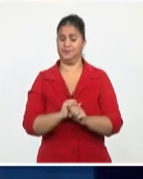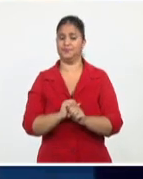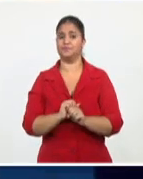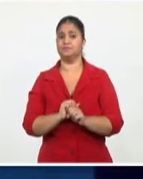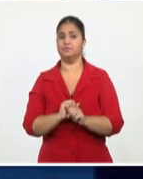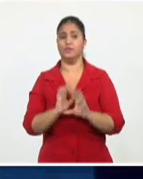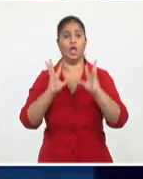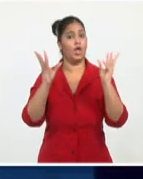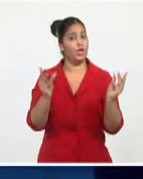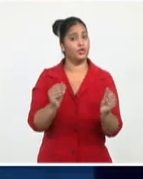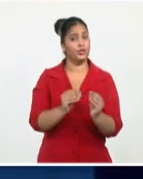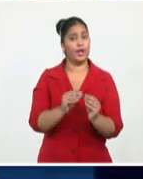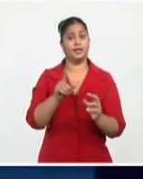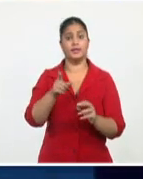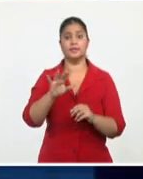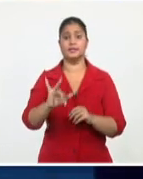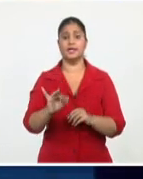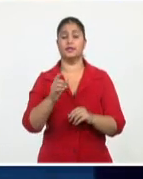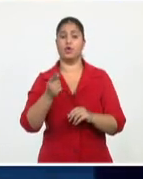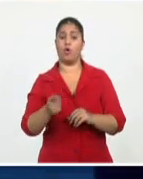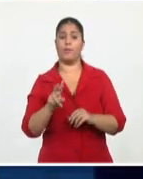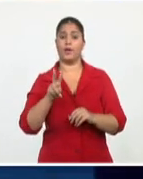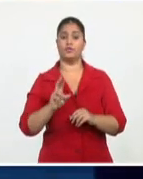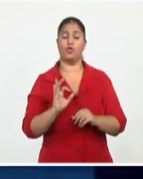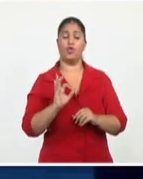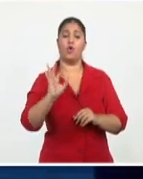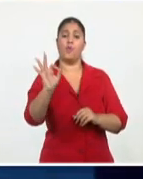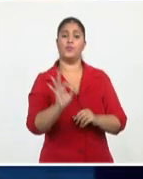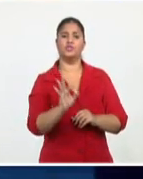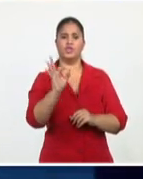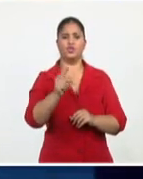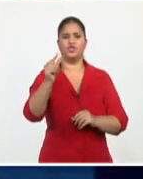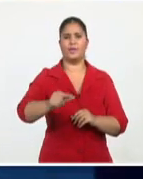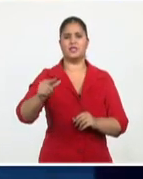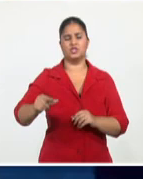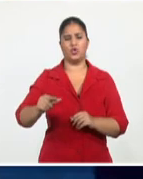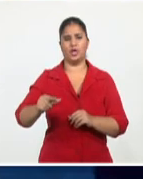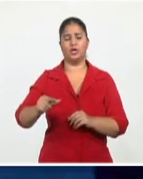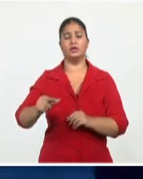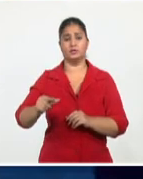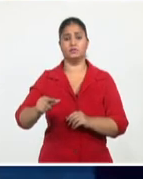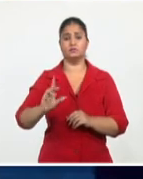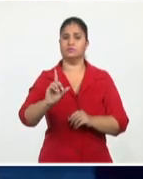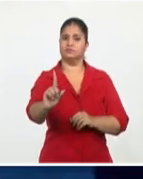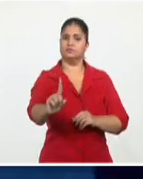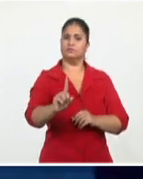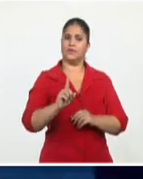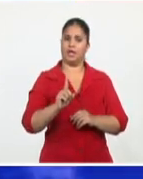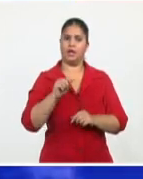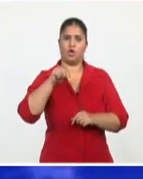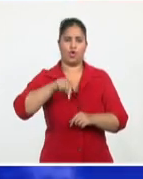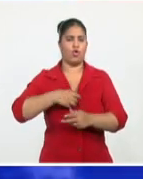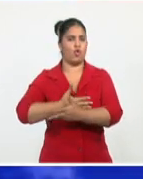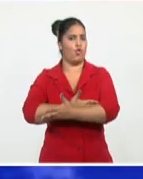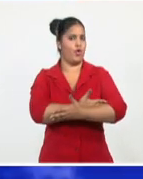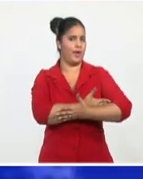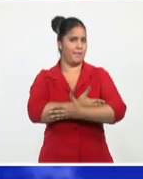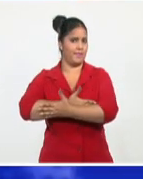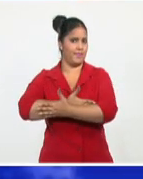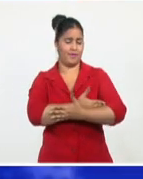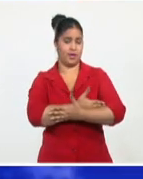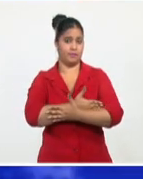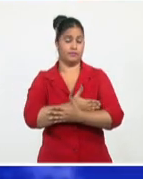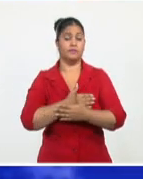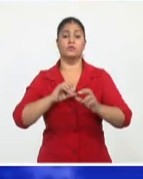de 17,2 contactos por cada lactante que se diagnosticó. Ustedes, y yo reitero,